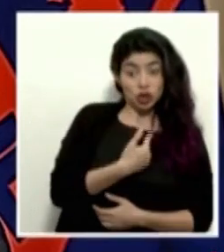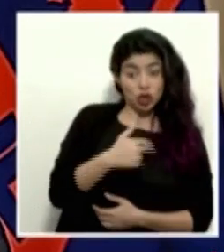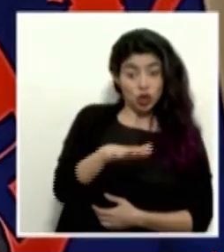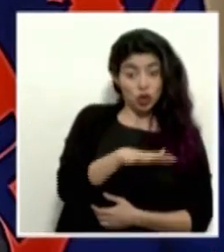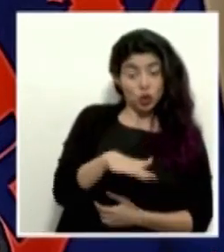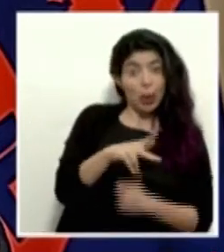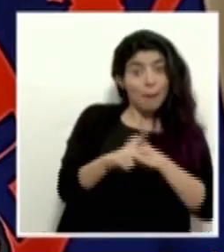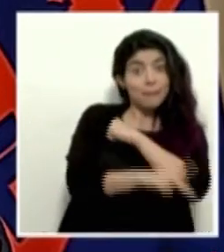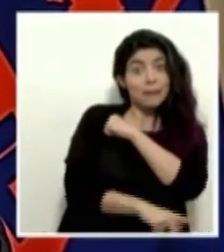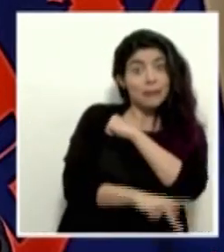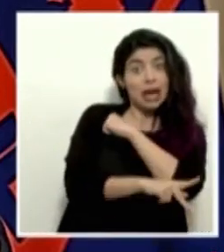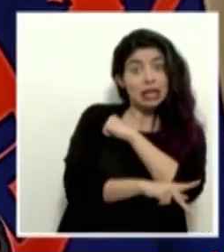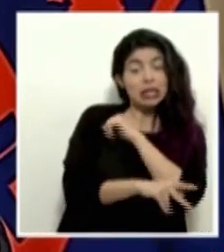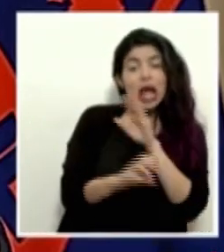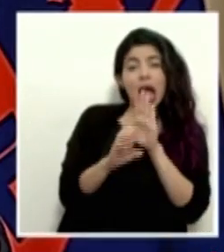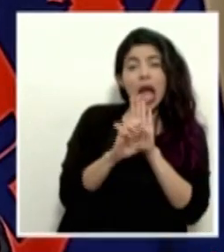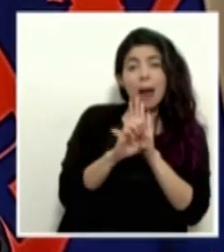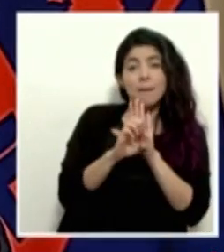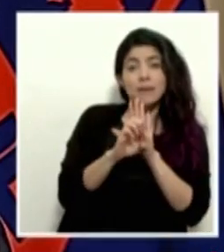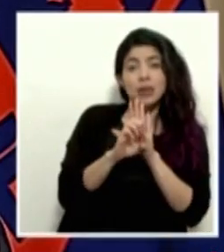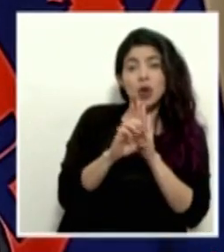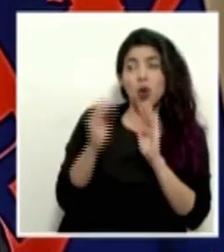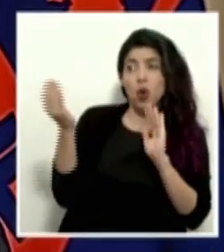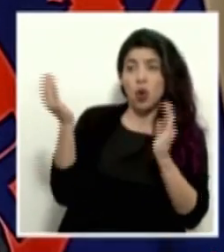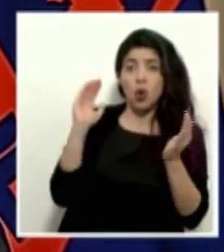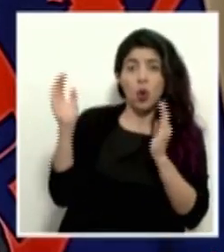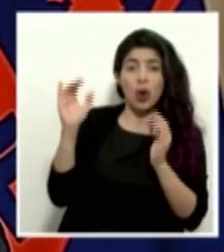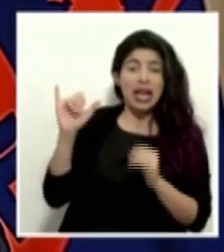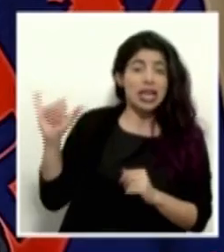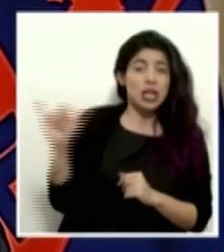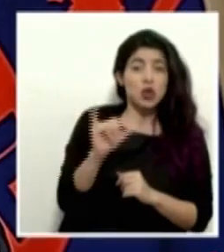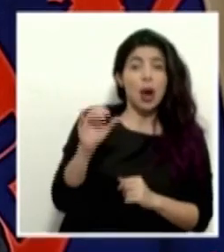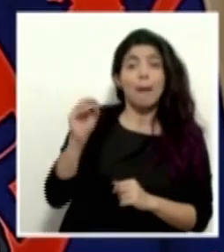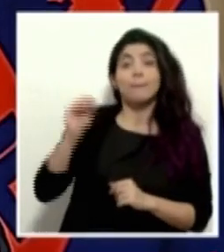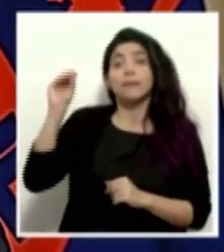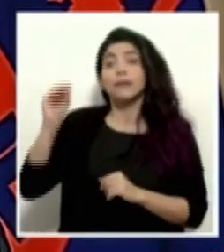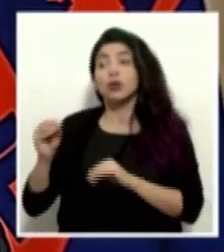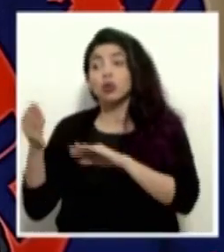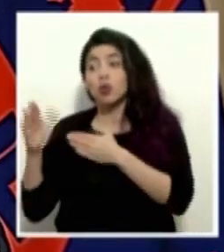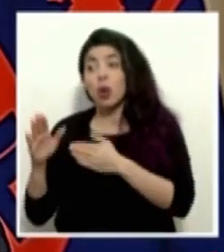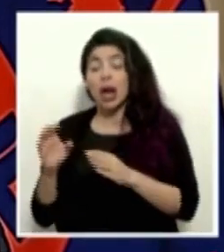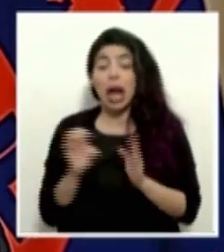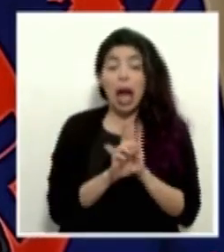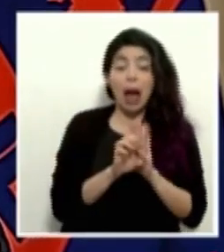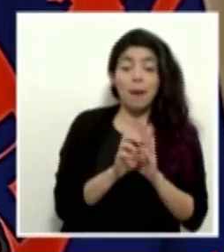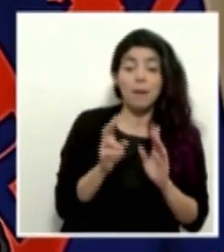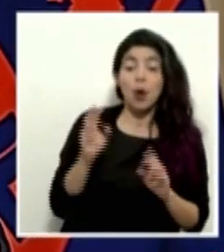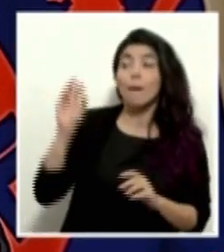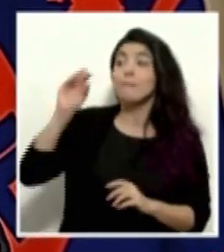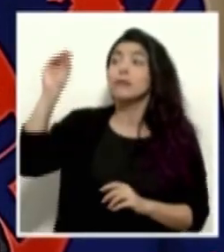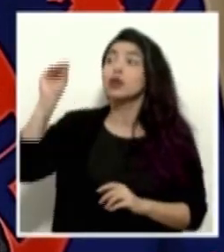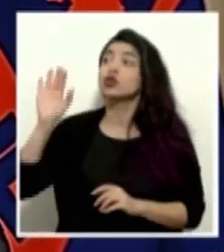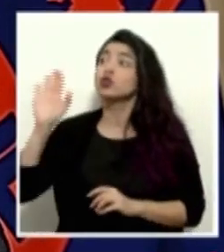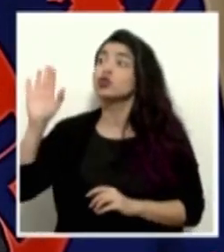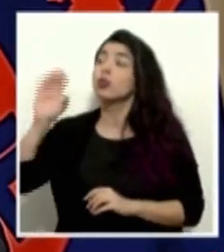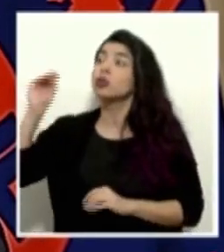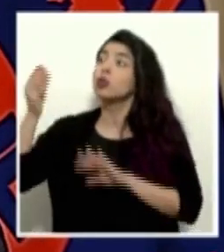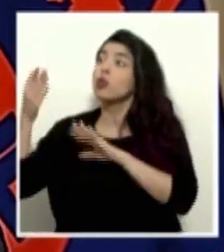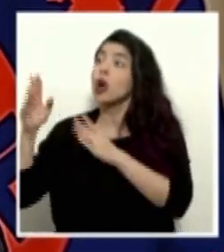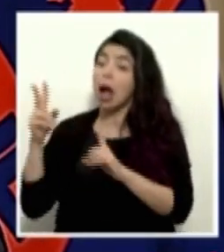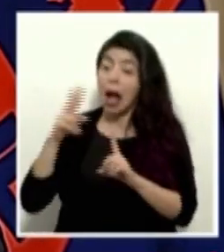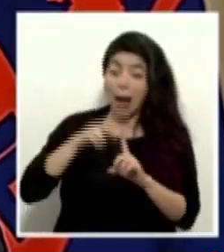país, tuviéramos la misma tasa de letalidad con nuestra población, porcentualmente hablando,